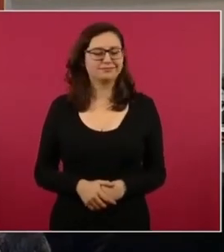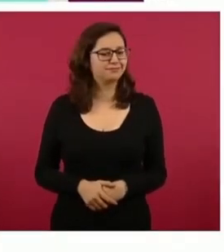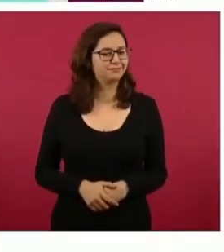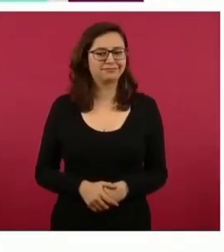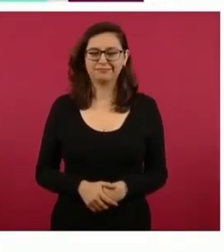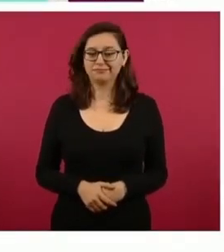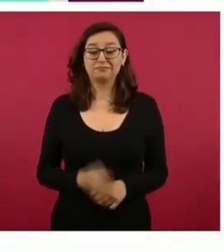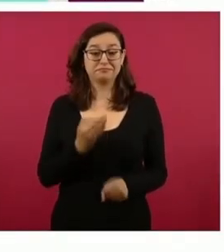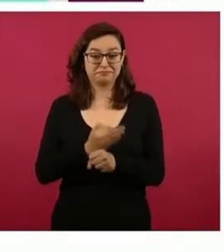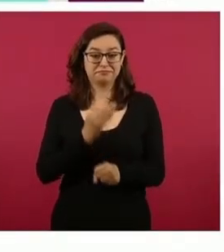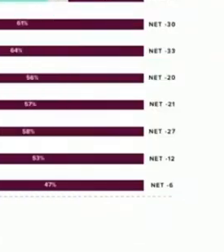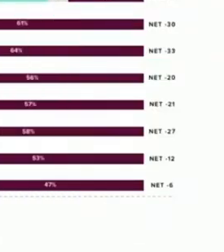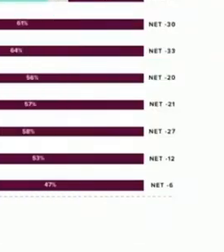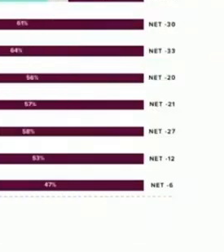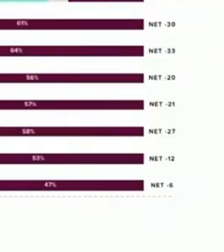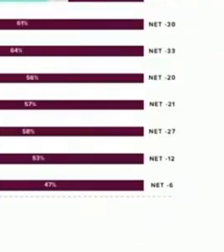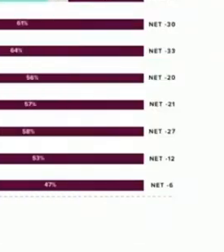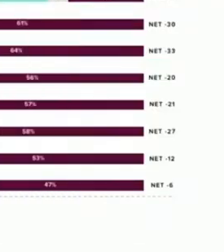miren